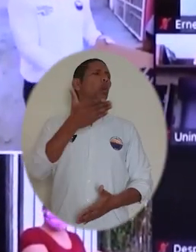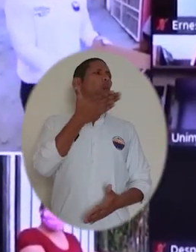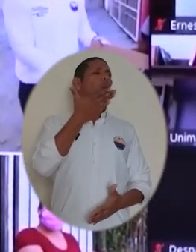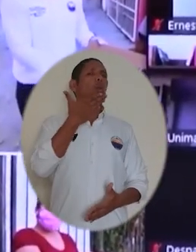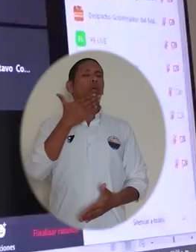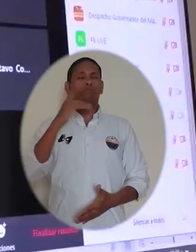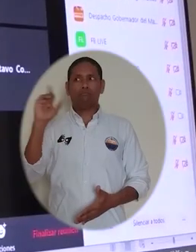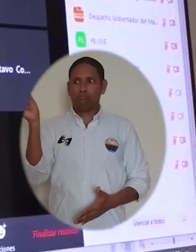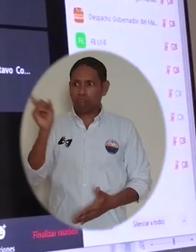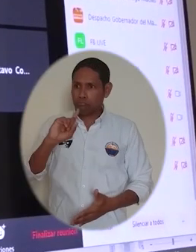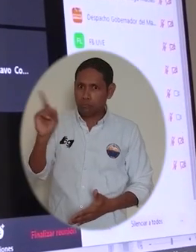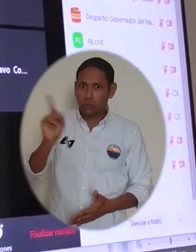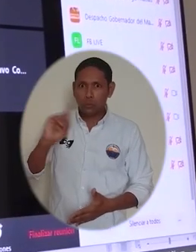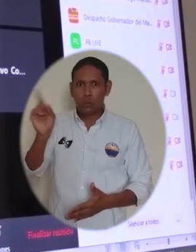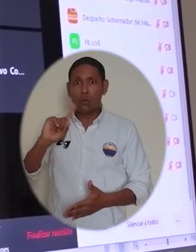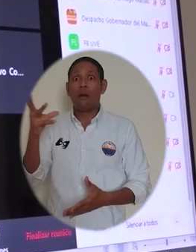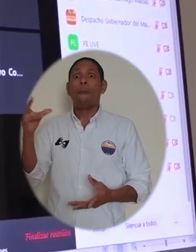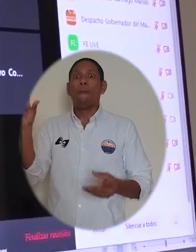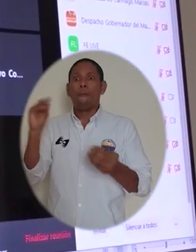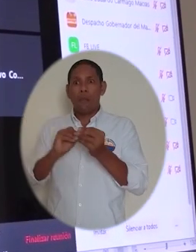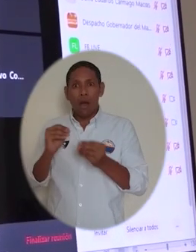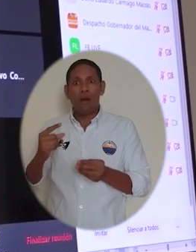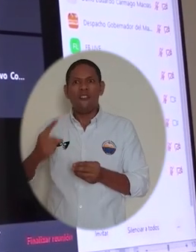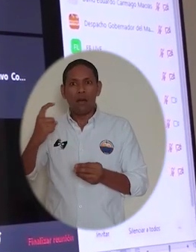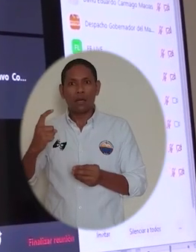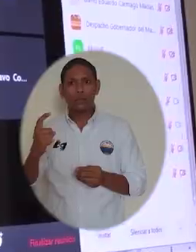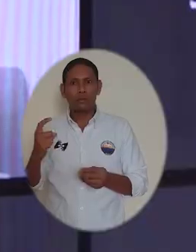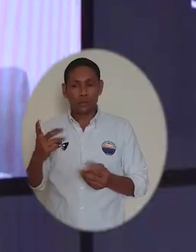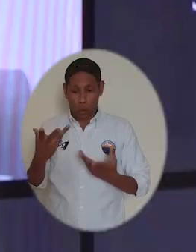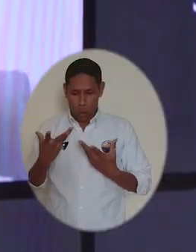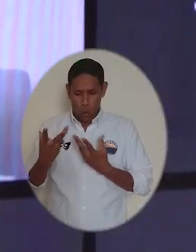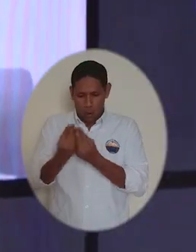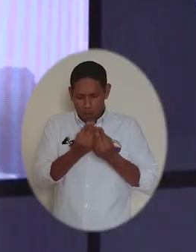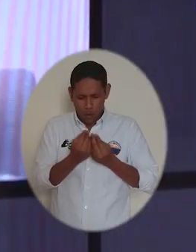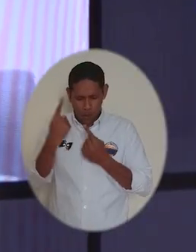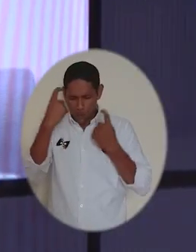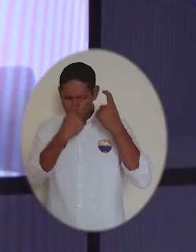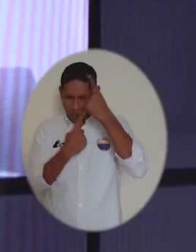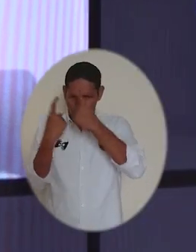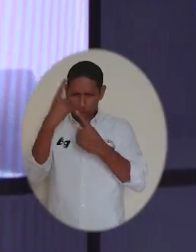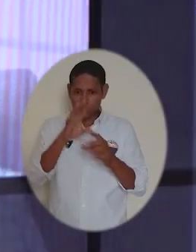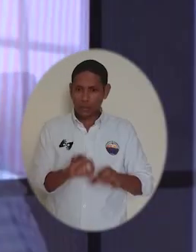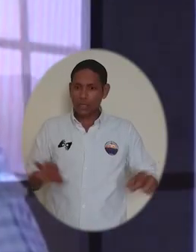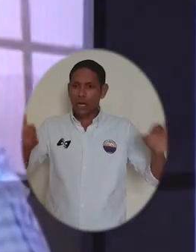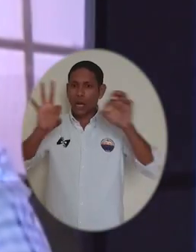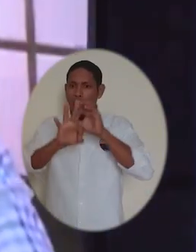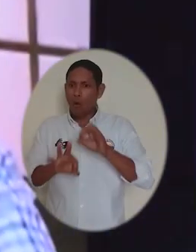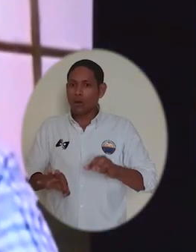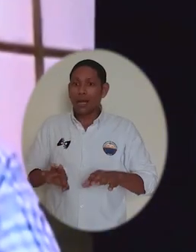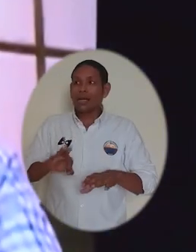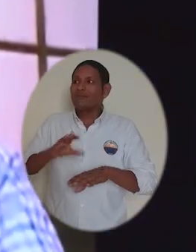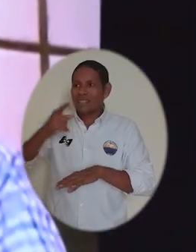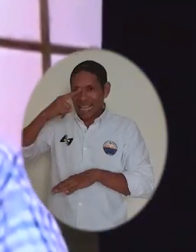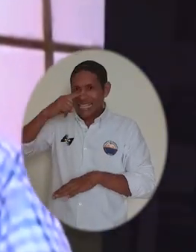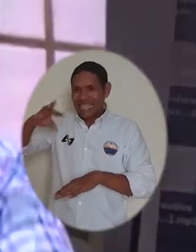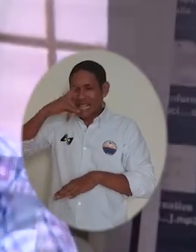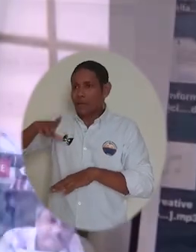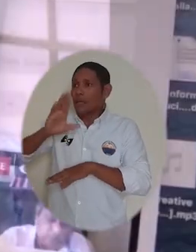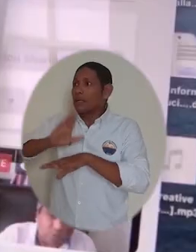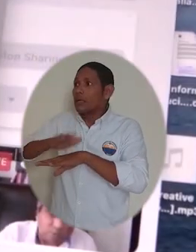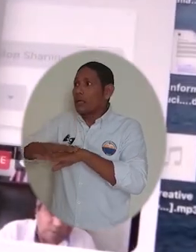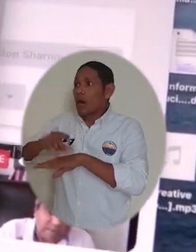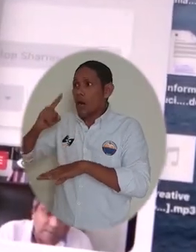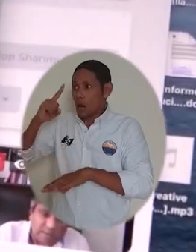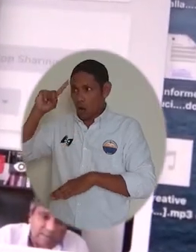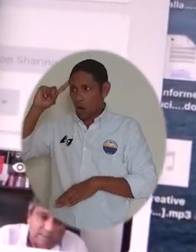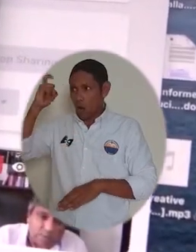recursos anunciados resultan insuficientes para alcanzar la gratuidad plena de la institución. Es así que el Pleno de Consejeros se vio motivado